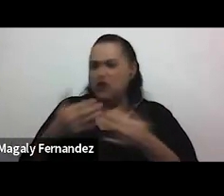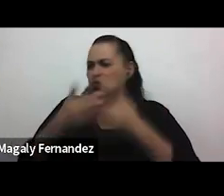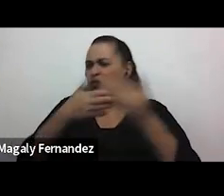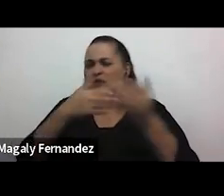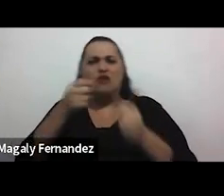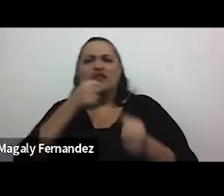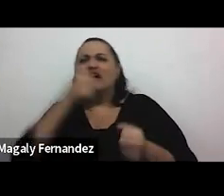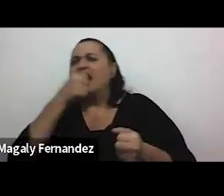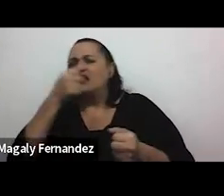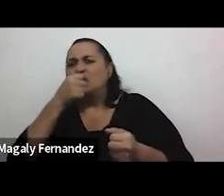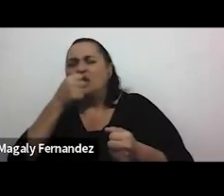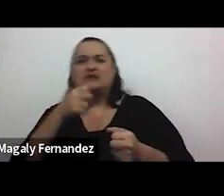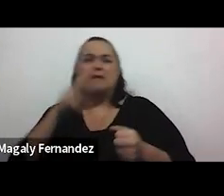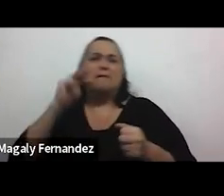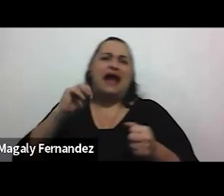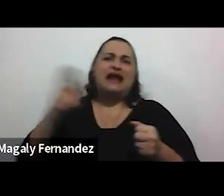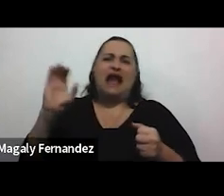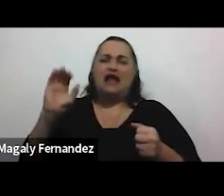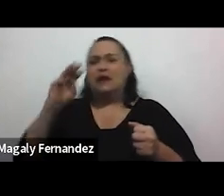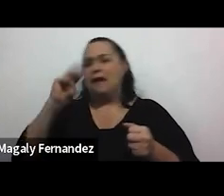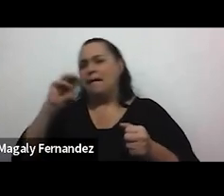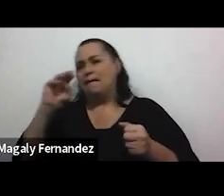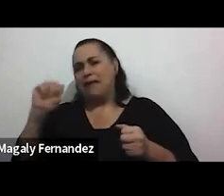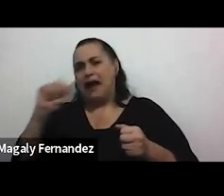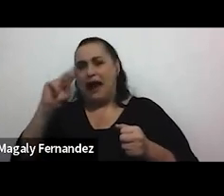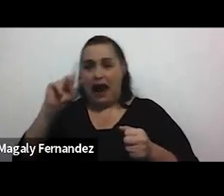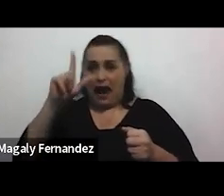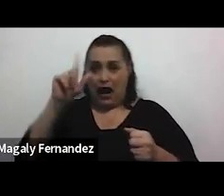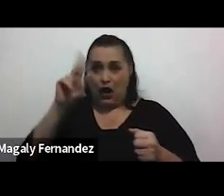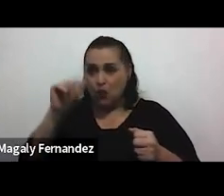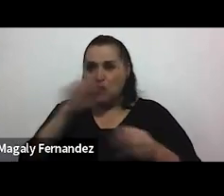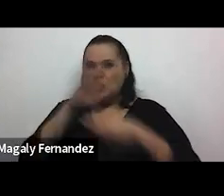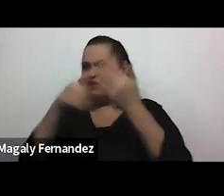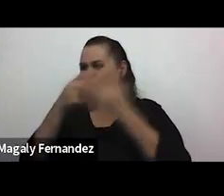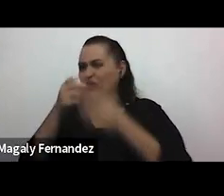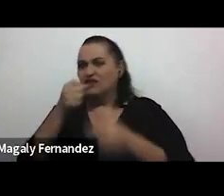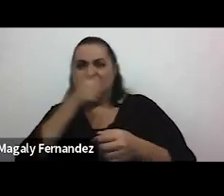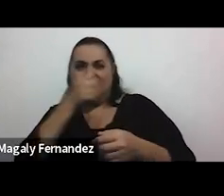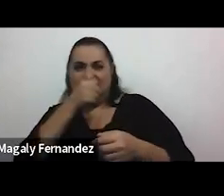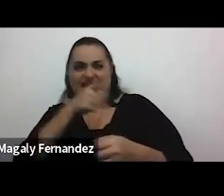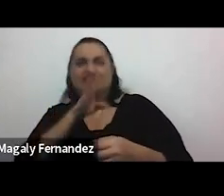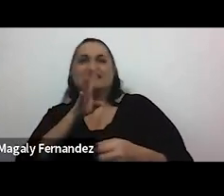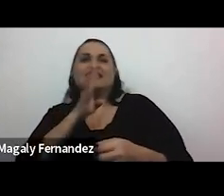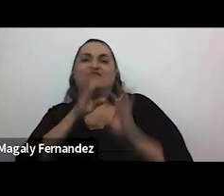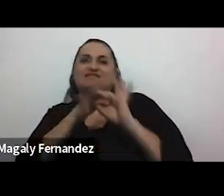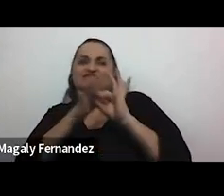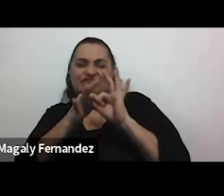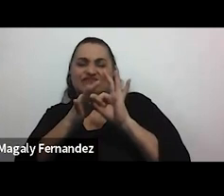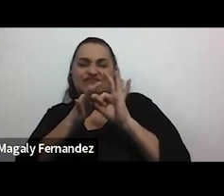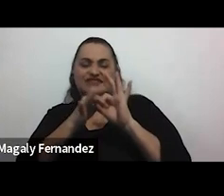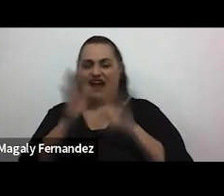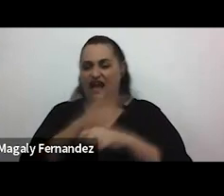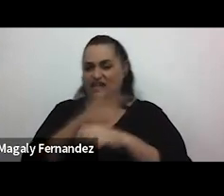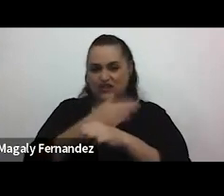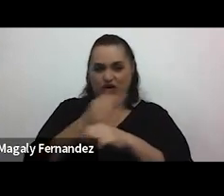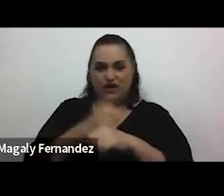Marcán, Anthony, Malú. No me voy a meter con Malú porque la pobre con él toda entera y tuya ya tiene pa' siempre. Pero por ejemplo a me encanta